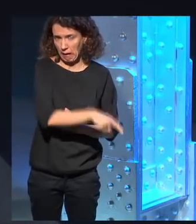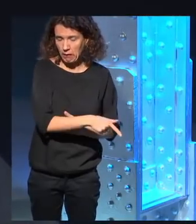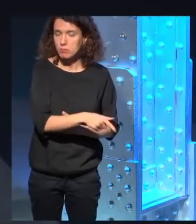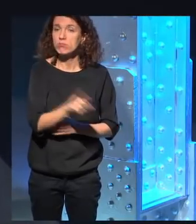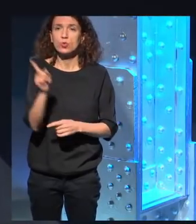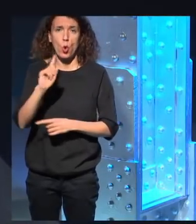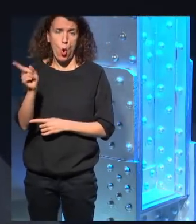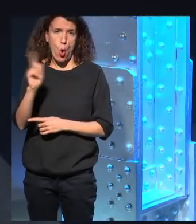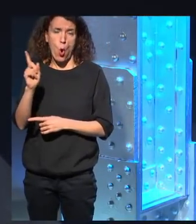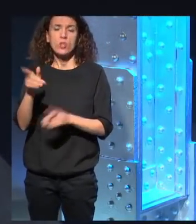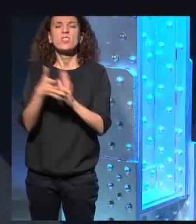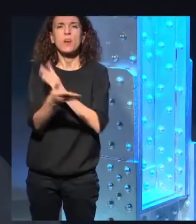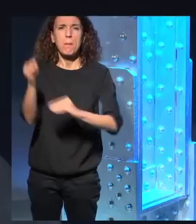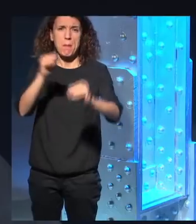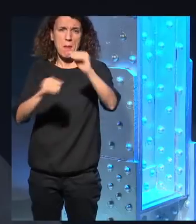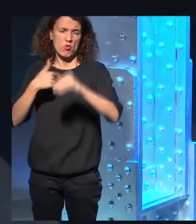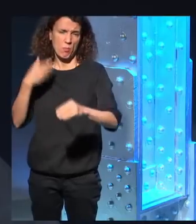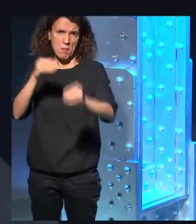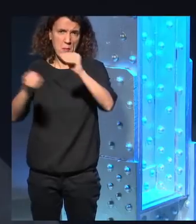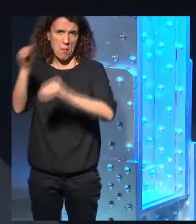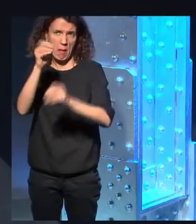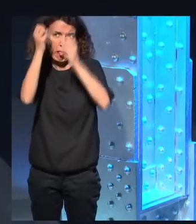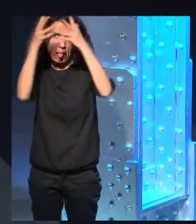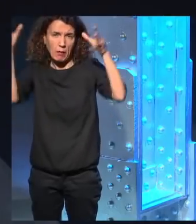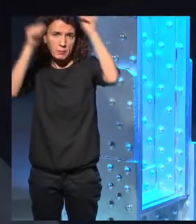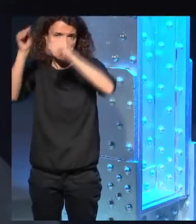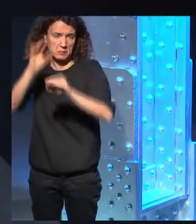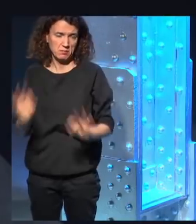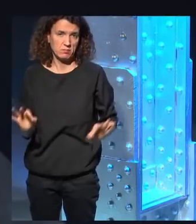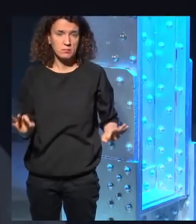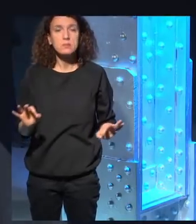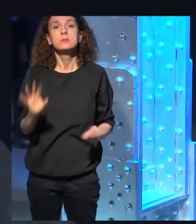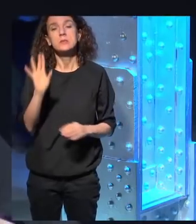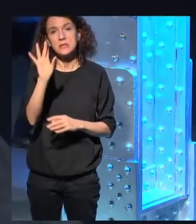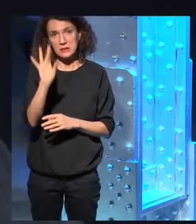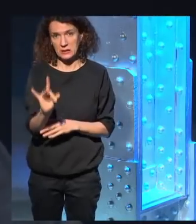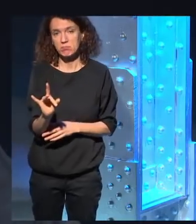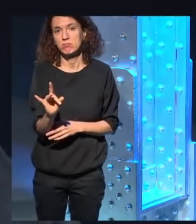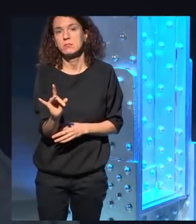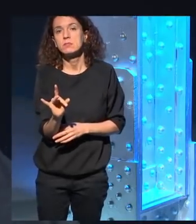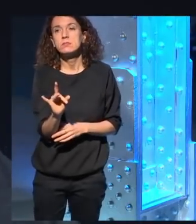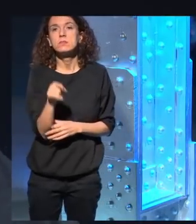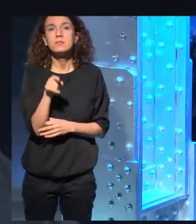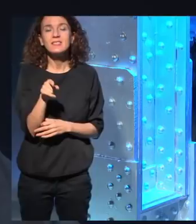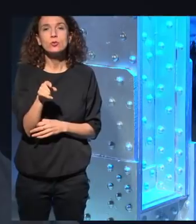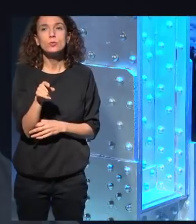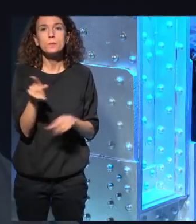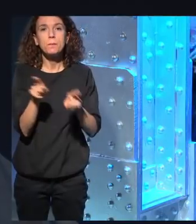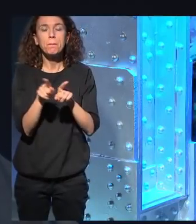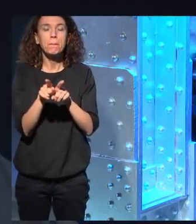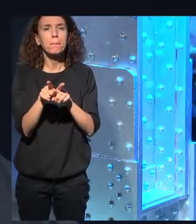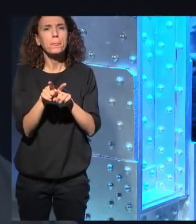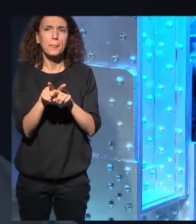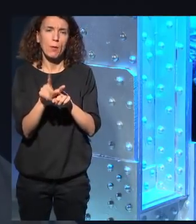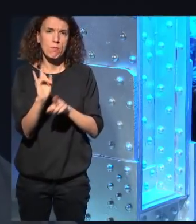he fantaseado un poco con eso pero pero sí el eso es un un